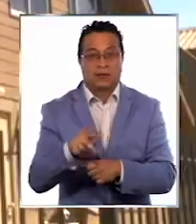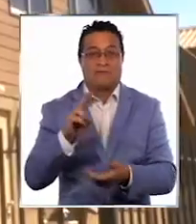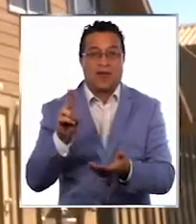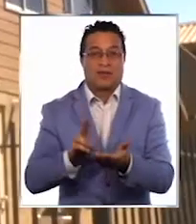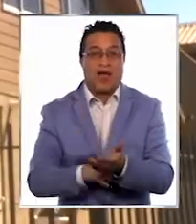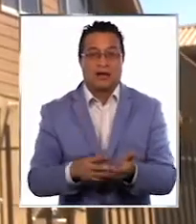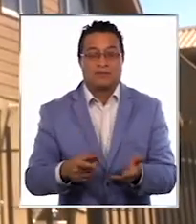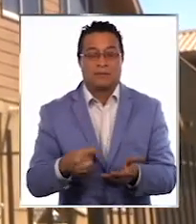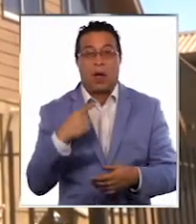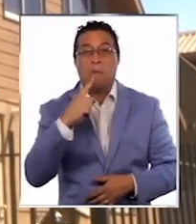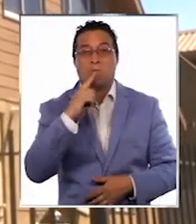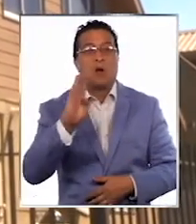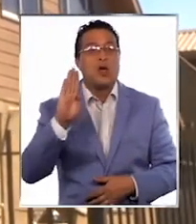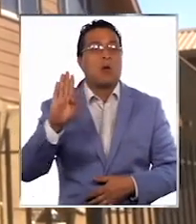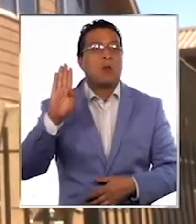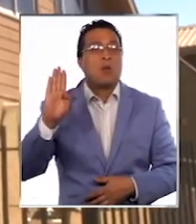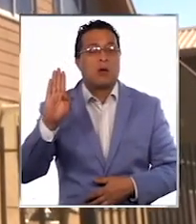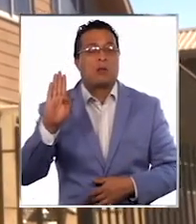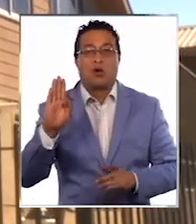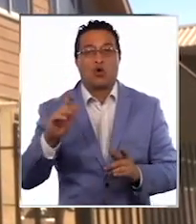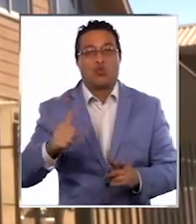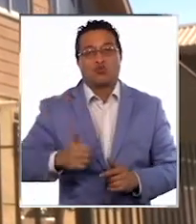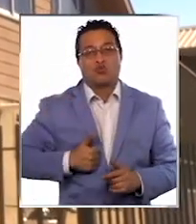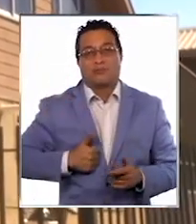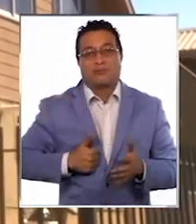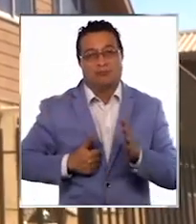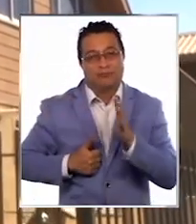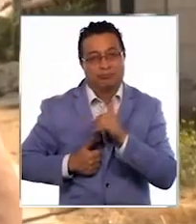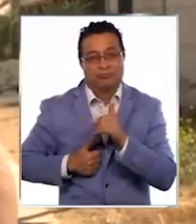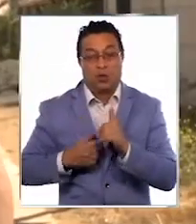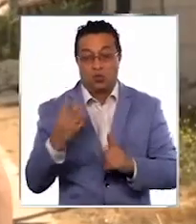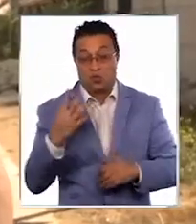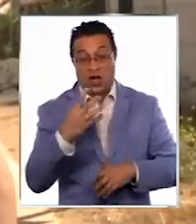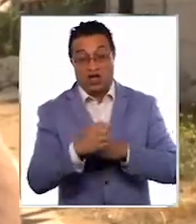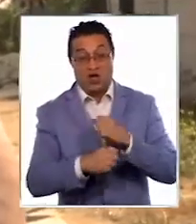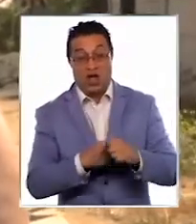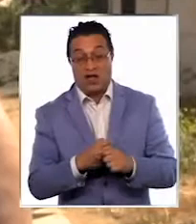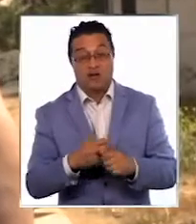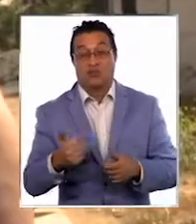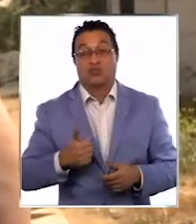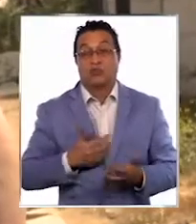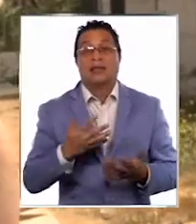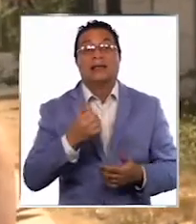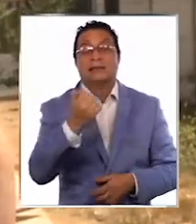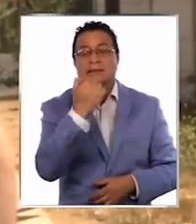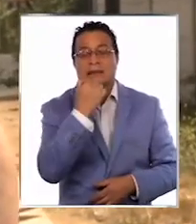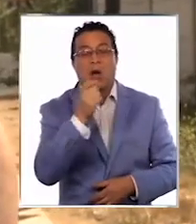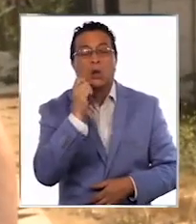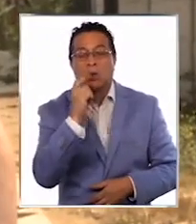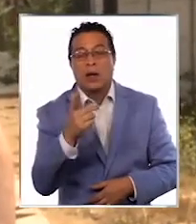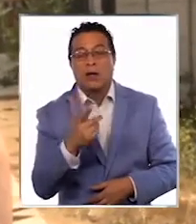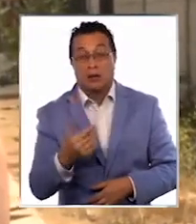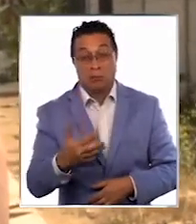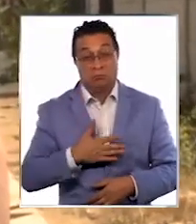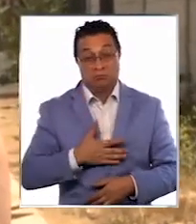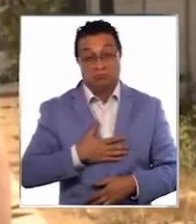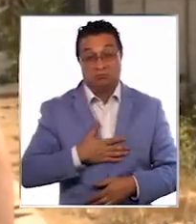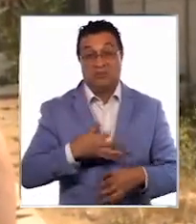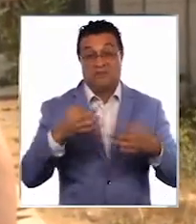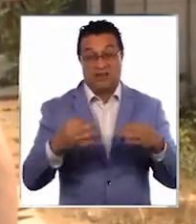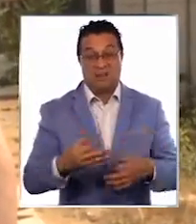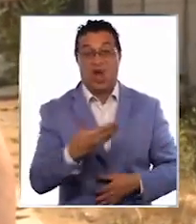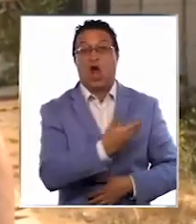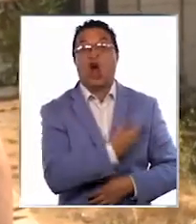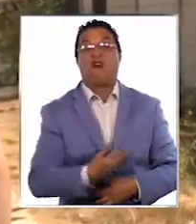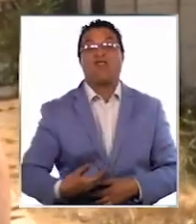de las cosas. Promesas, promesas y no se cumplen. Cuatro años y no le dan solución a sus casas. ¿Qué ha fallado ahí? Yo para mí, sinceramente, el